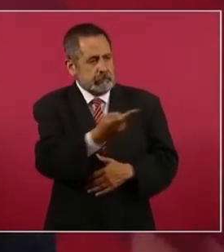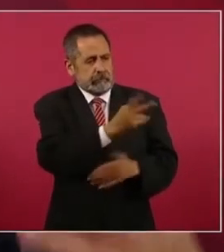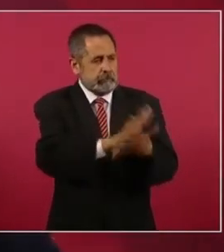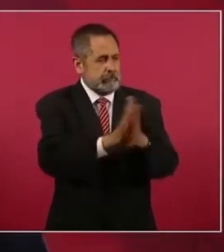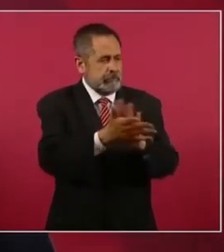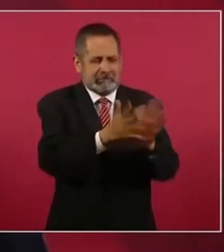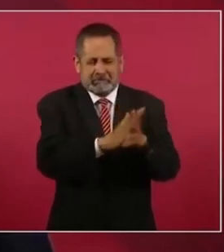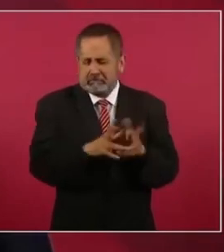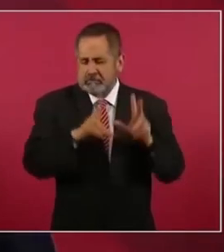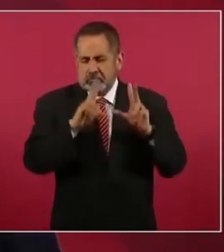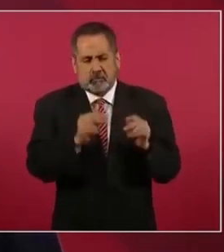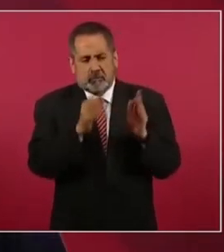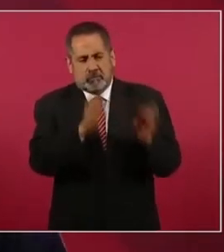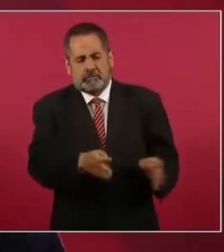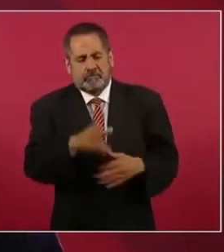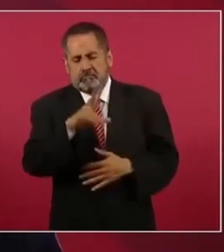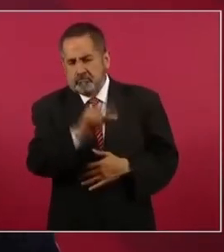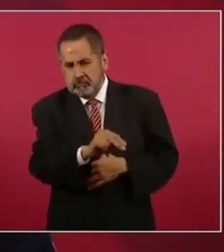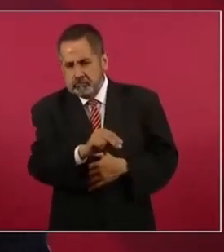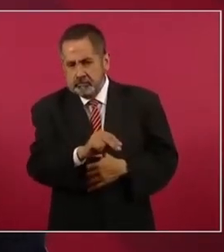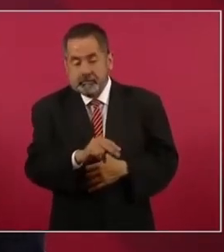Bueno, esto que les estoy diciendo